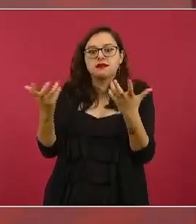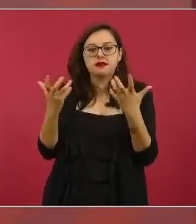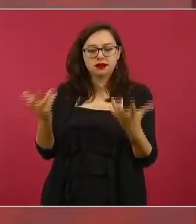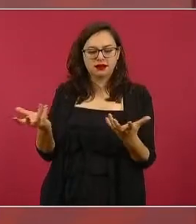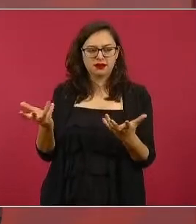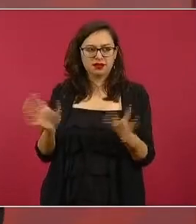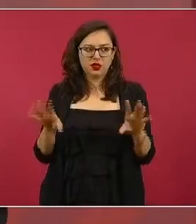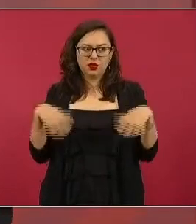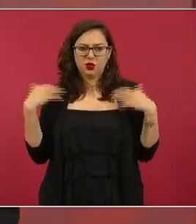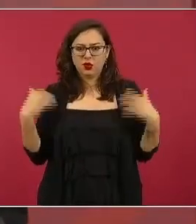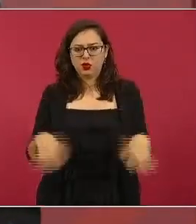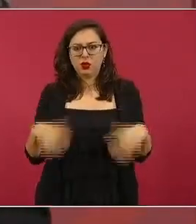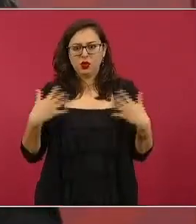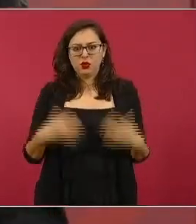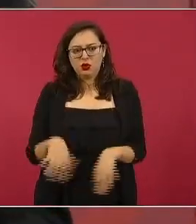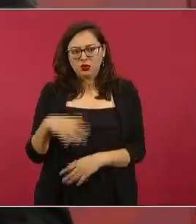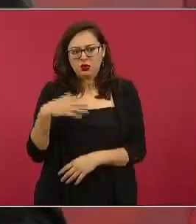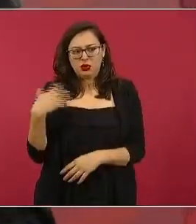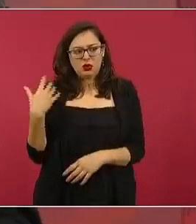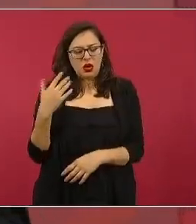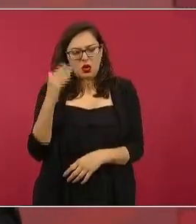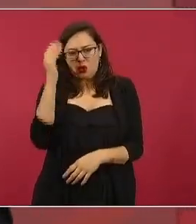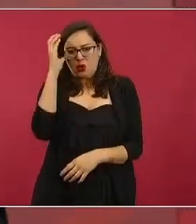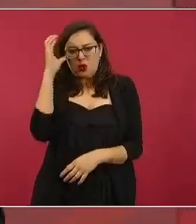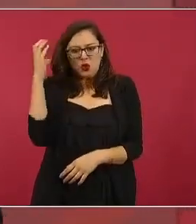es una temporada de sopilotes